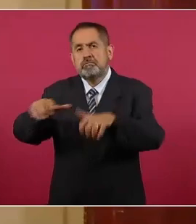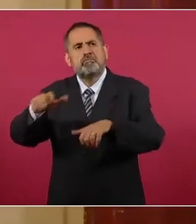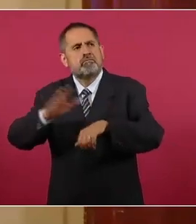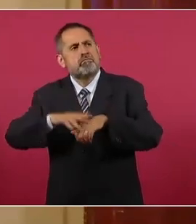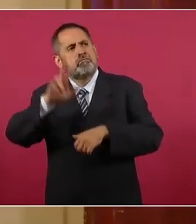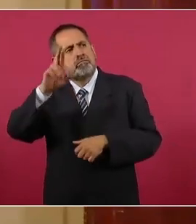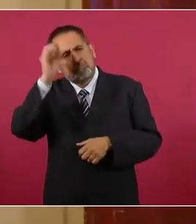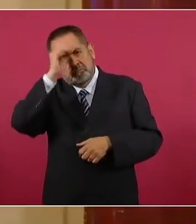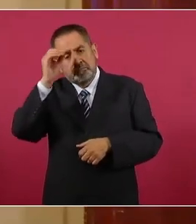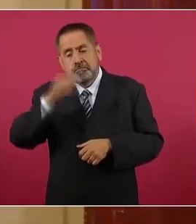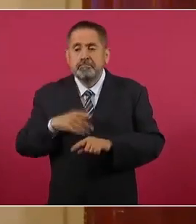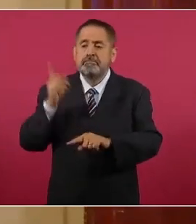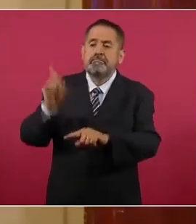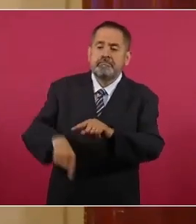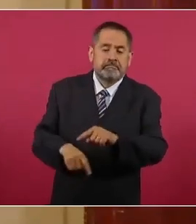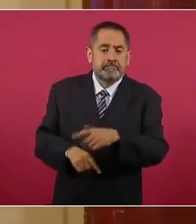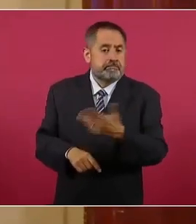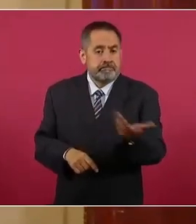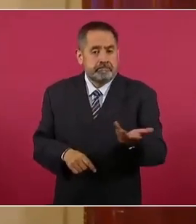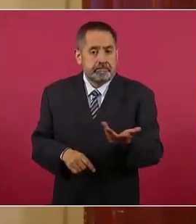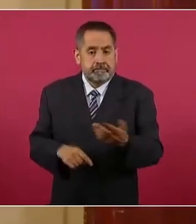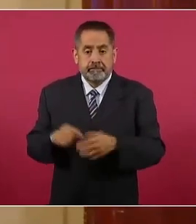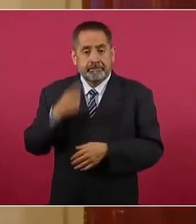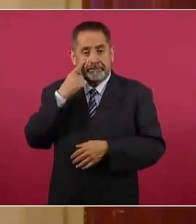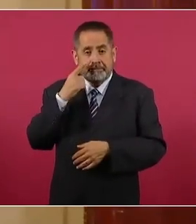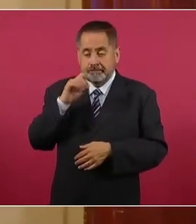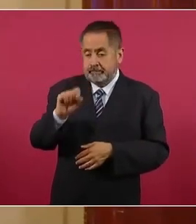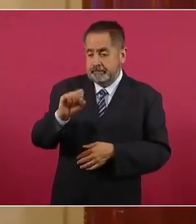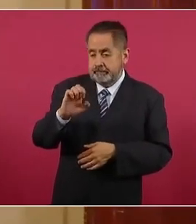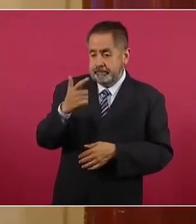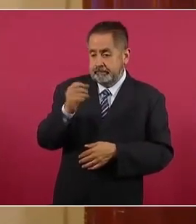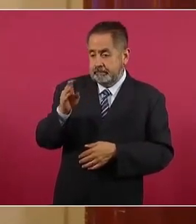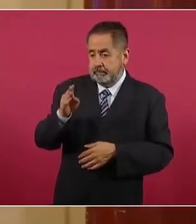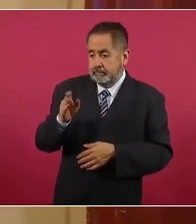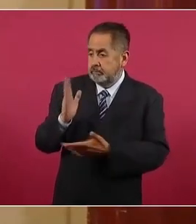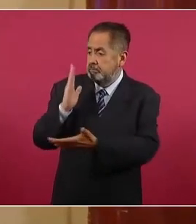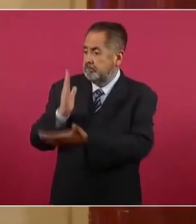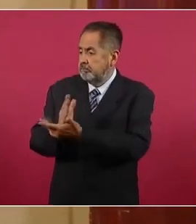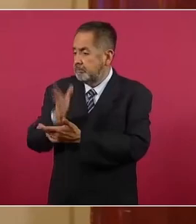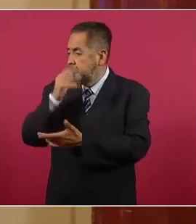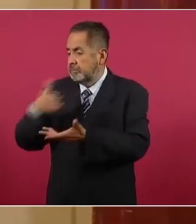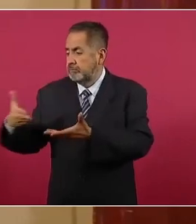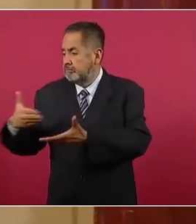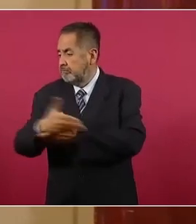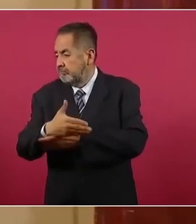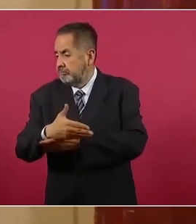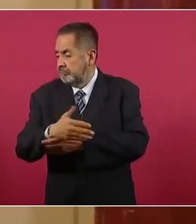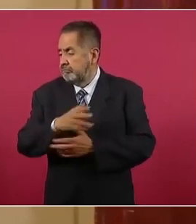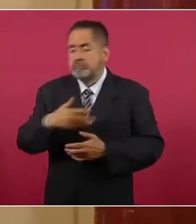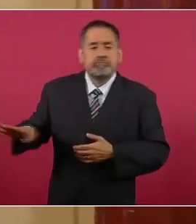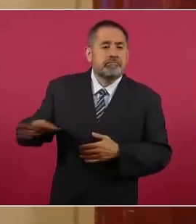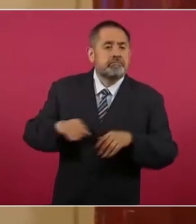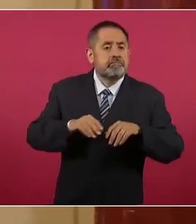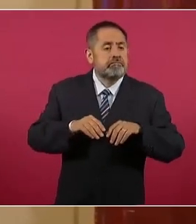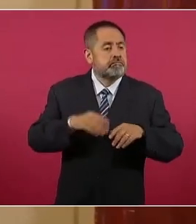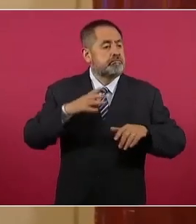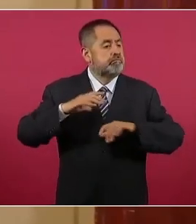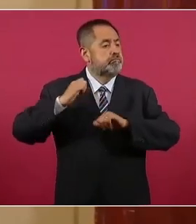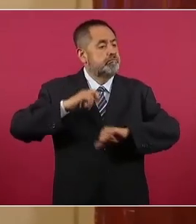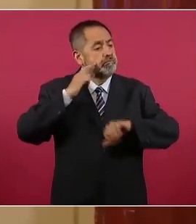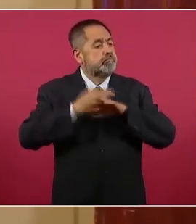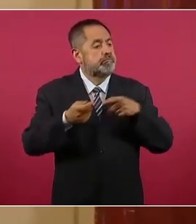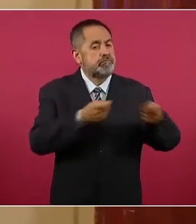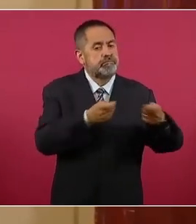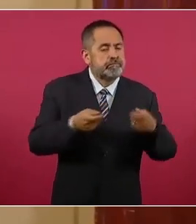pues eliminó la facultad de la Secretaría de Gobernación de supervisar los contenidos y velar por el cumplimiento de los